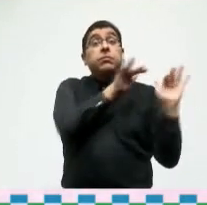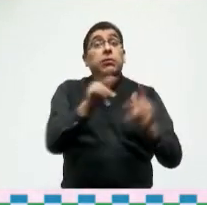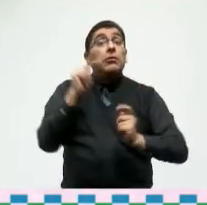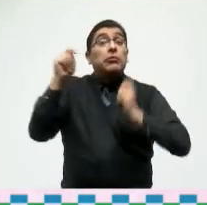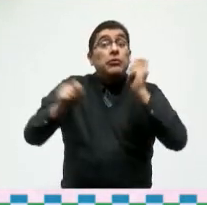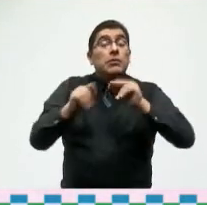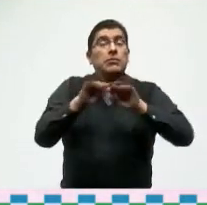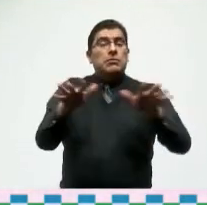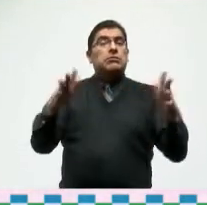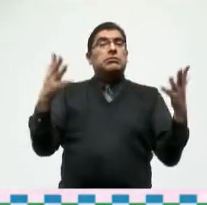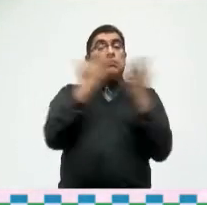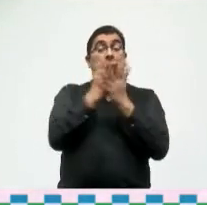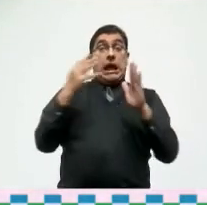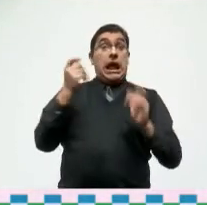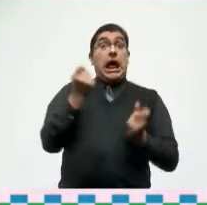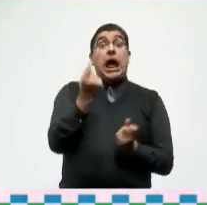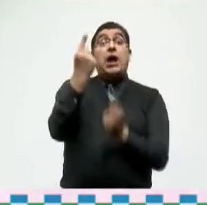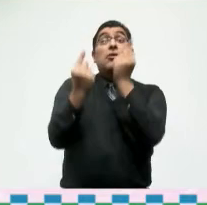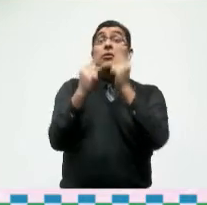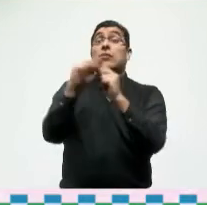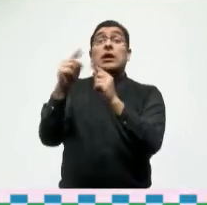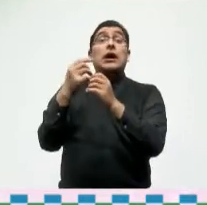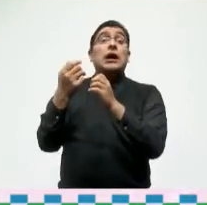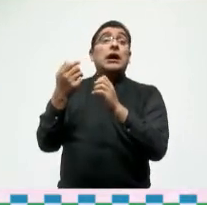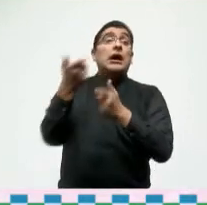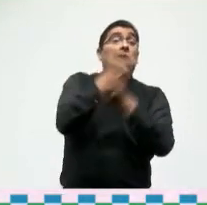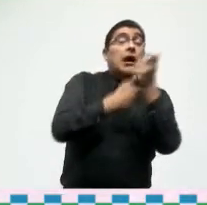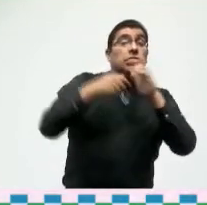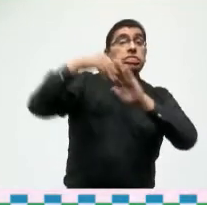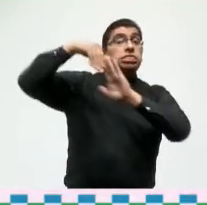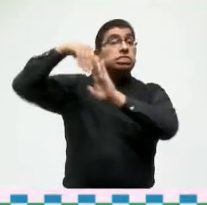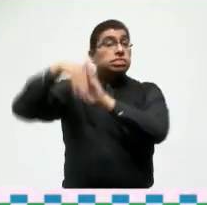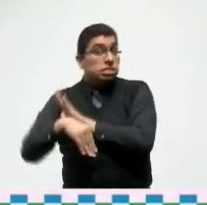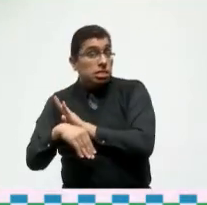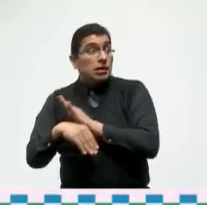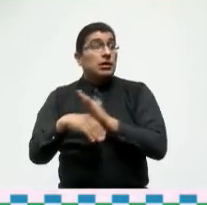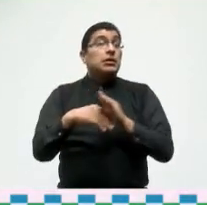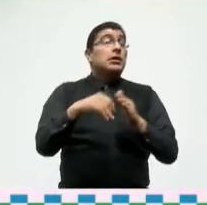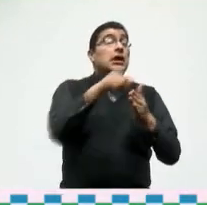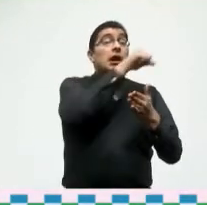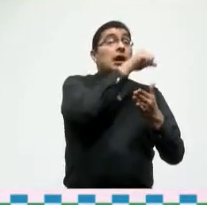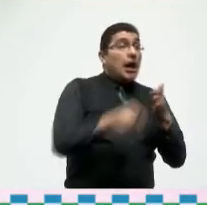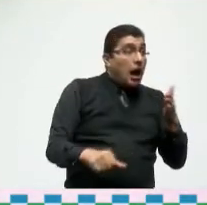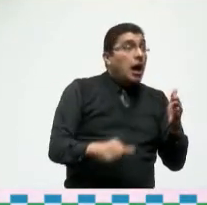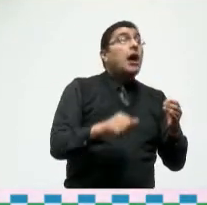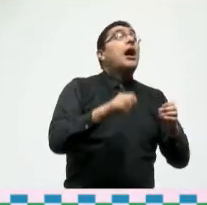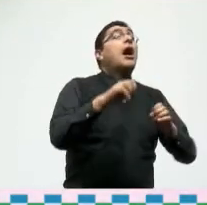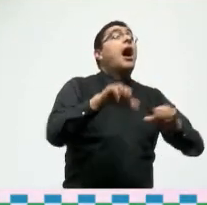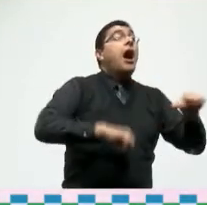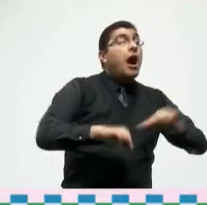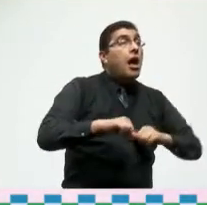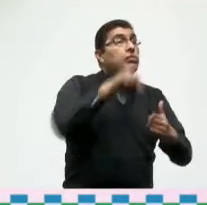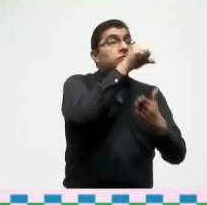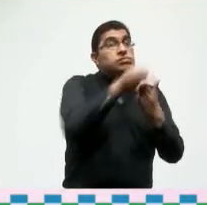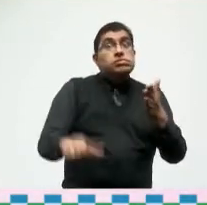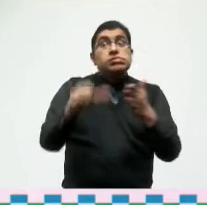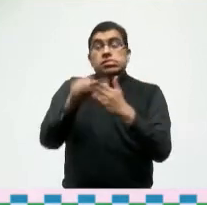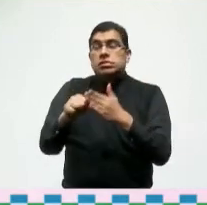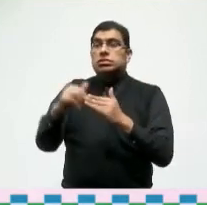provocando la caída de economía suspensión de eventos aumento de la desigualdad